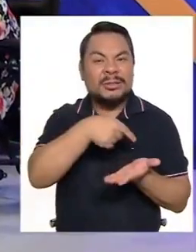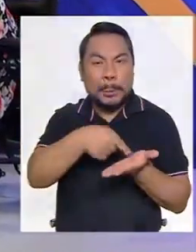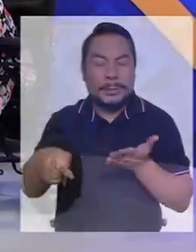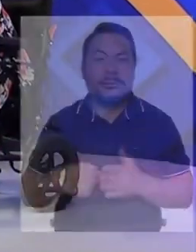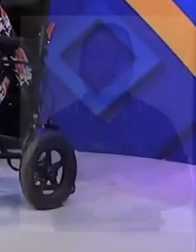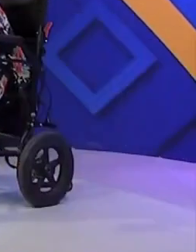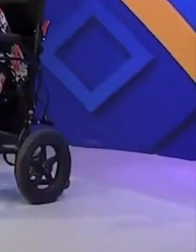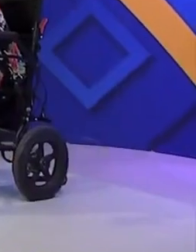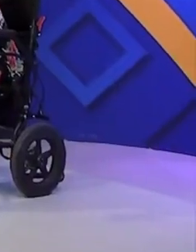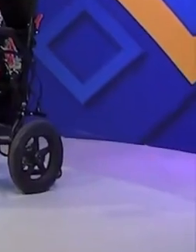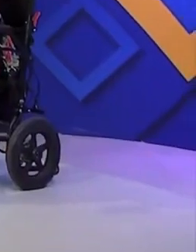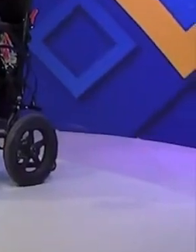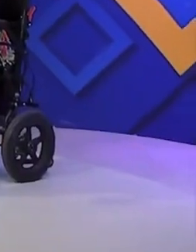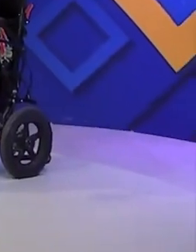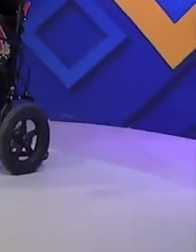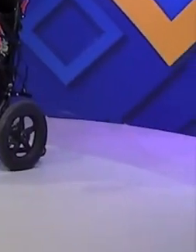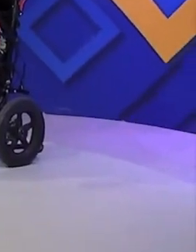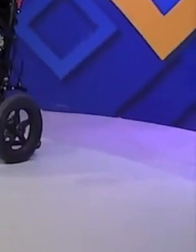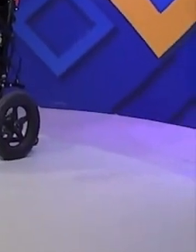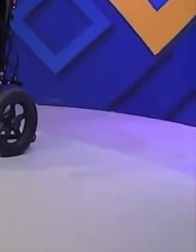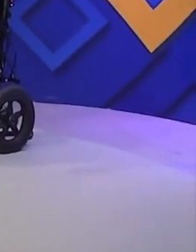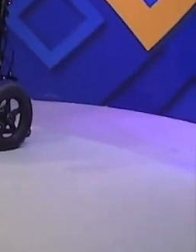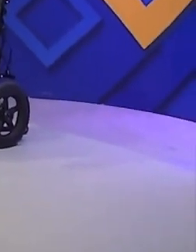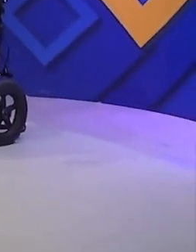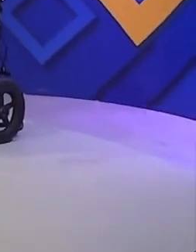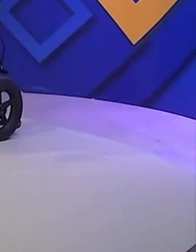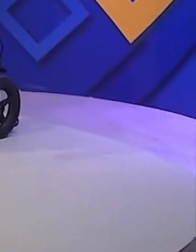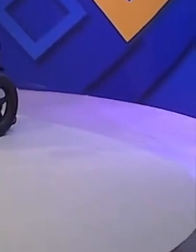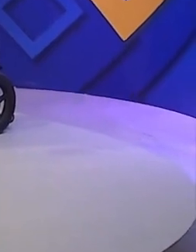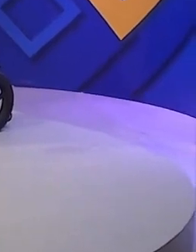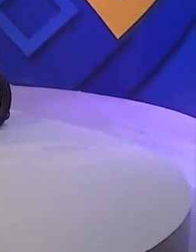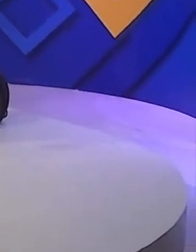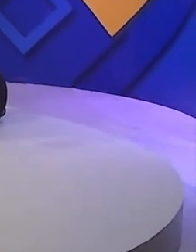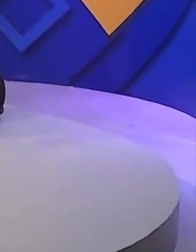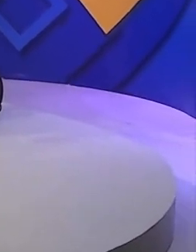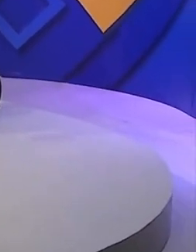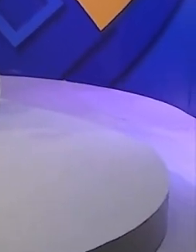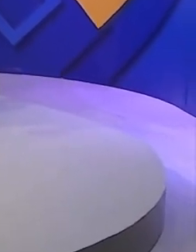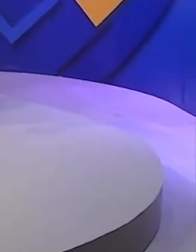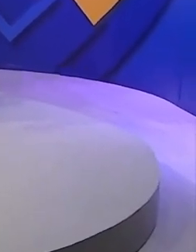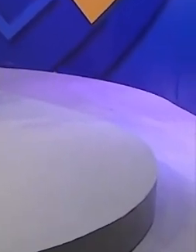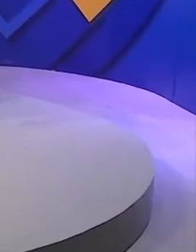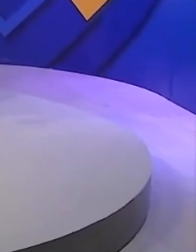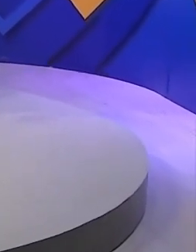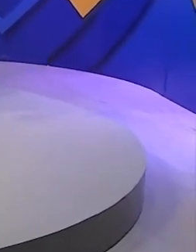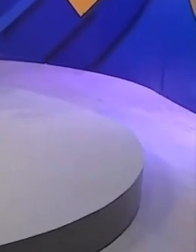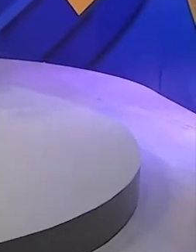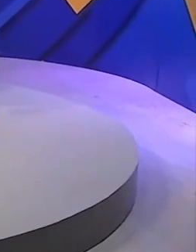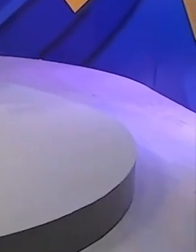próxima semana y recuerden, sinbarreras, un espacio por la igualdad.